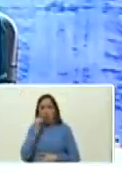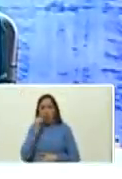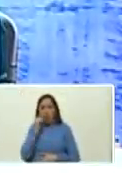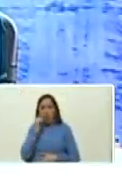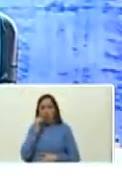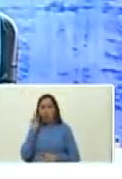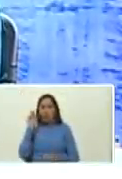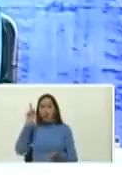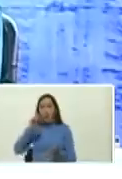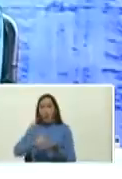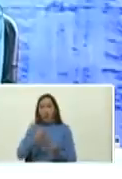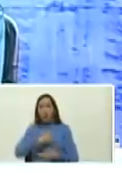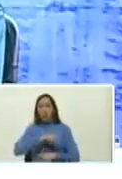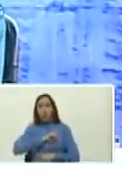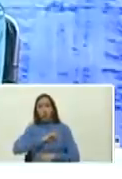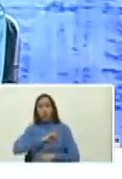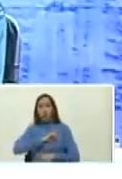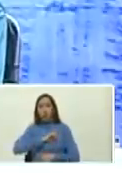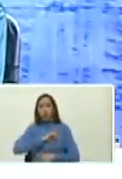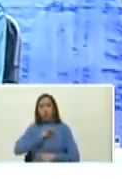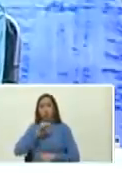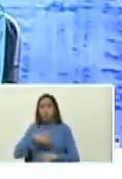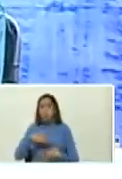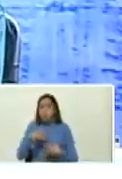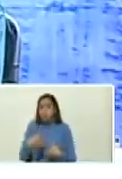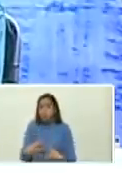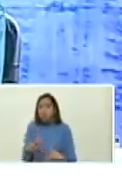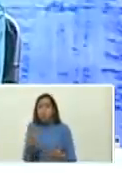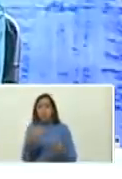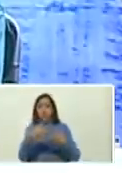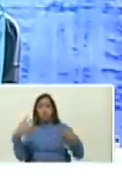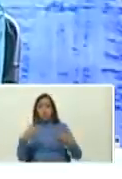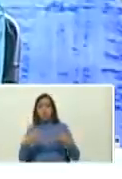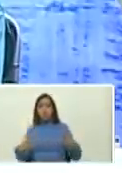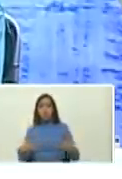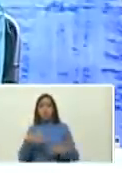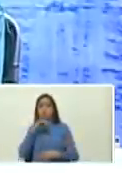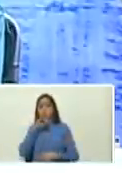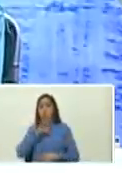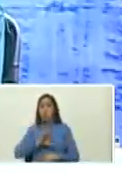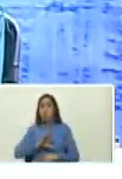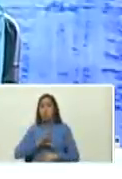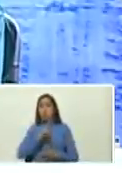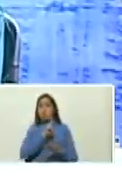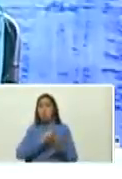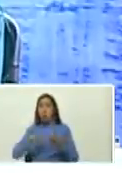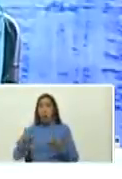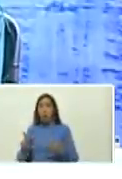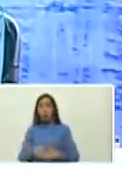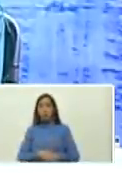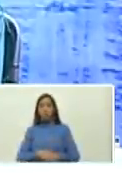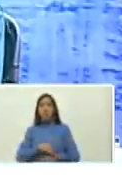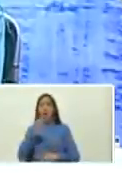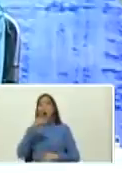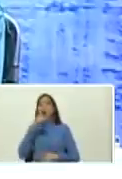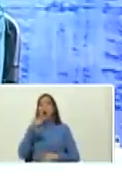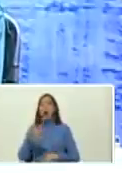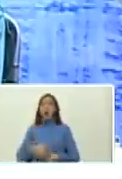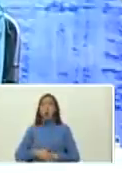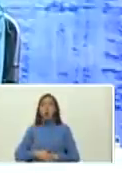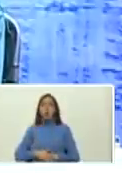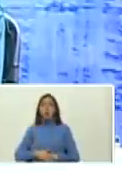ultramar interesante ¿verdad? novela histórica y poética en donde el lenguaje se recrea